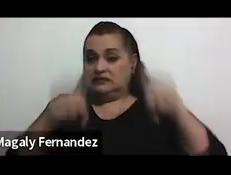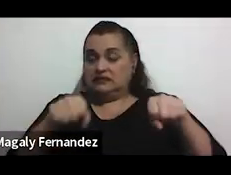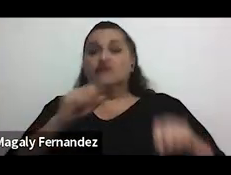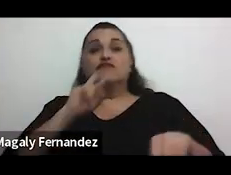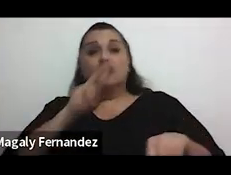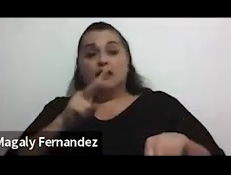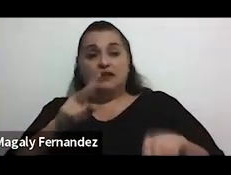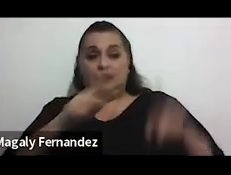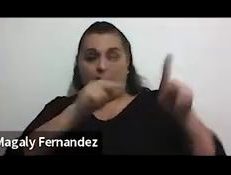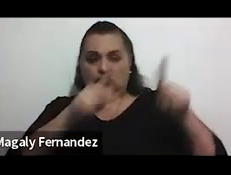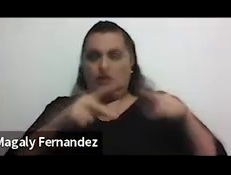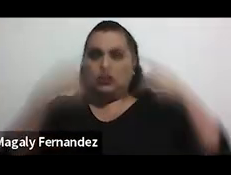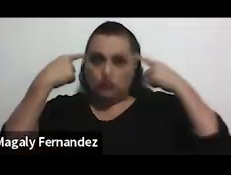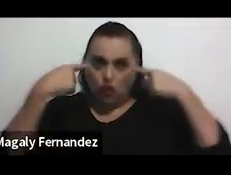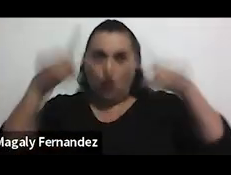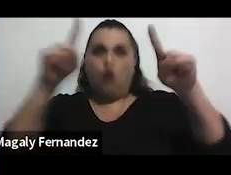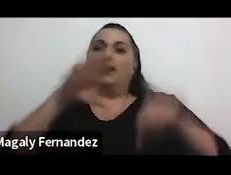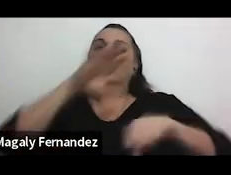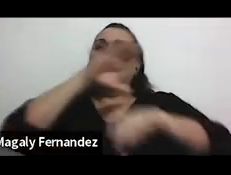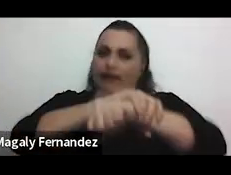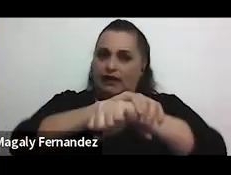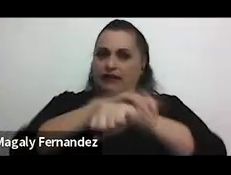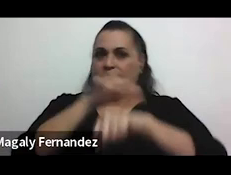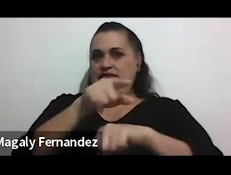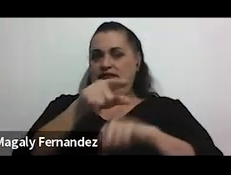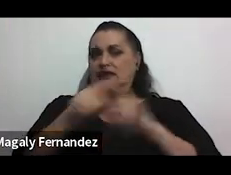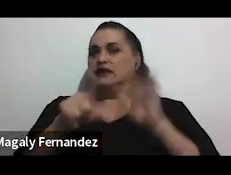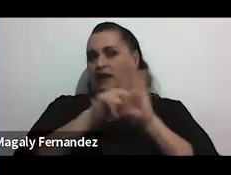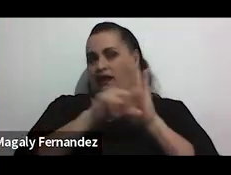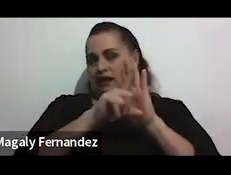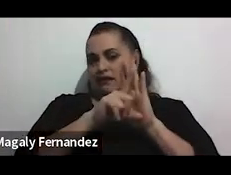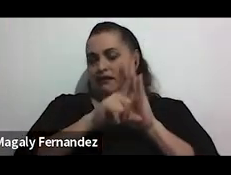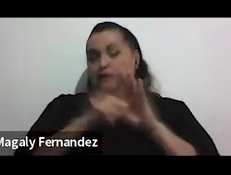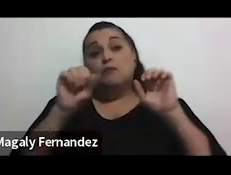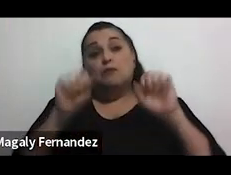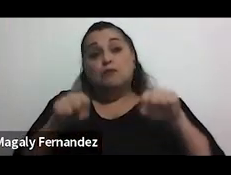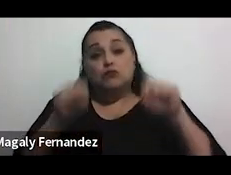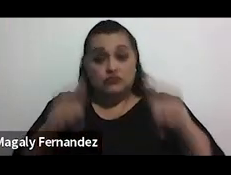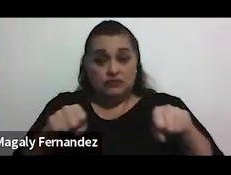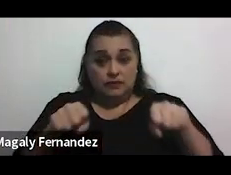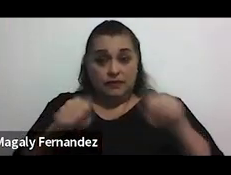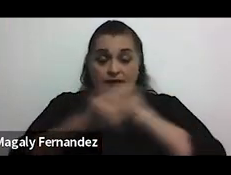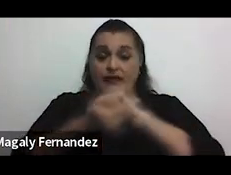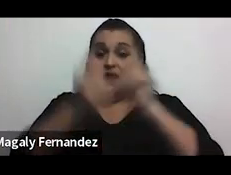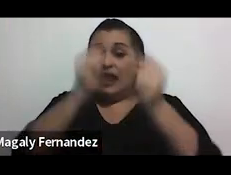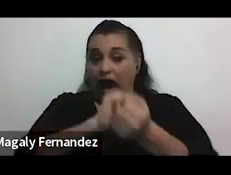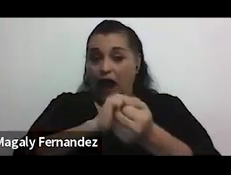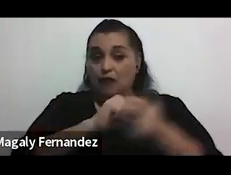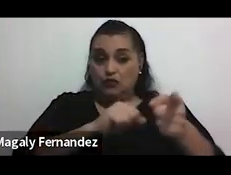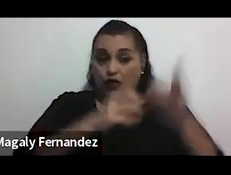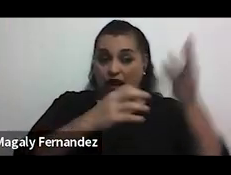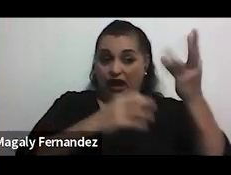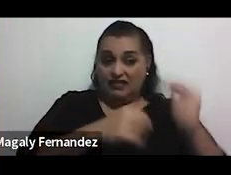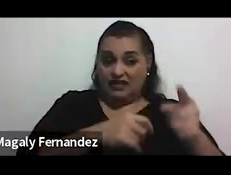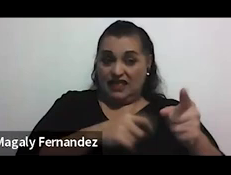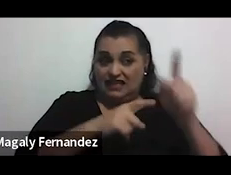logren ser sentenciadas bajo esta ley como les decía es muy probable que el cambio entre esta cantidad de